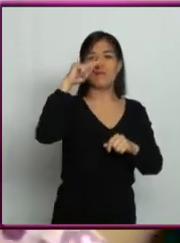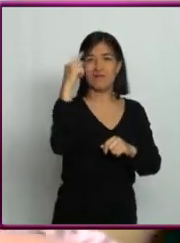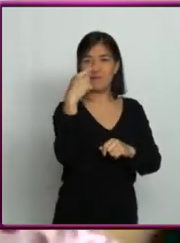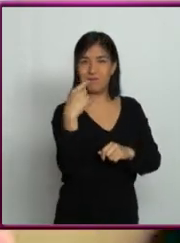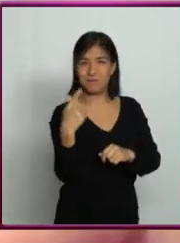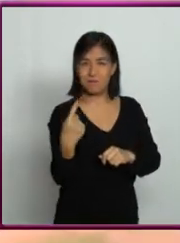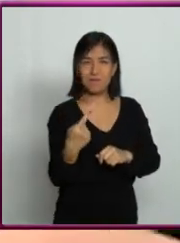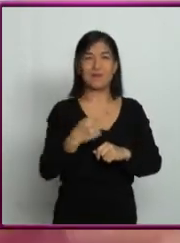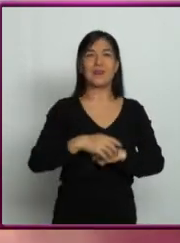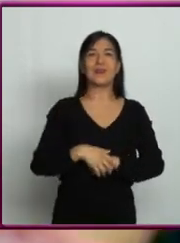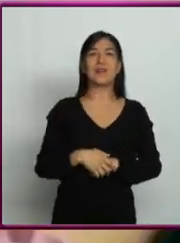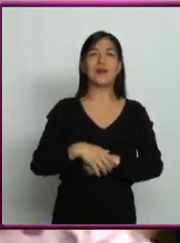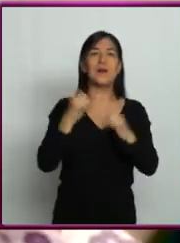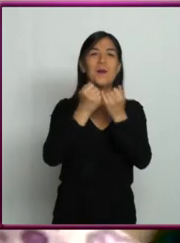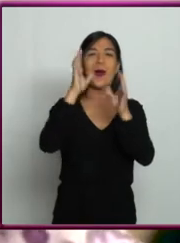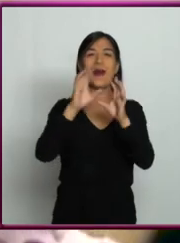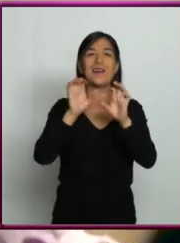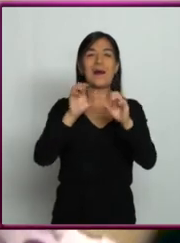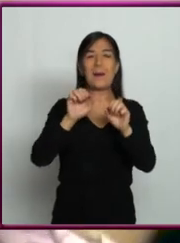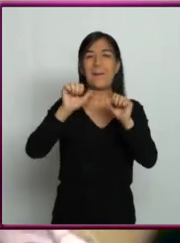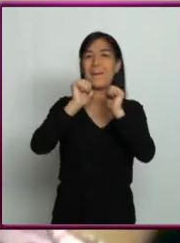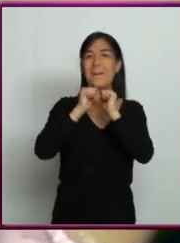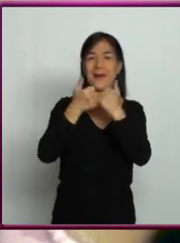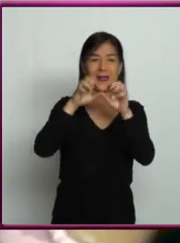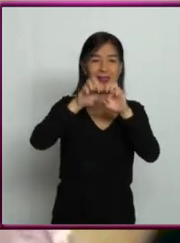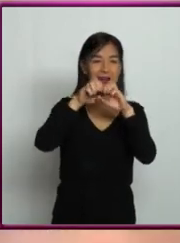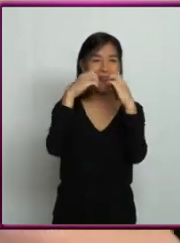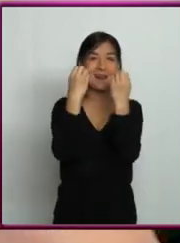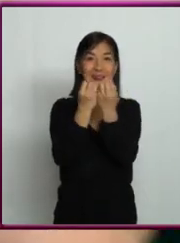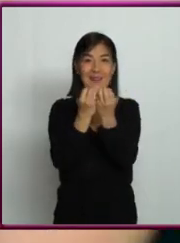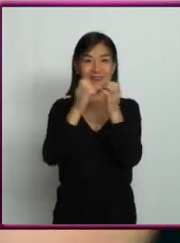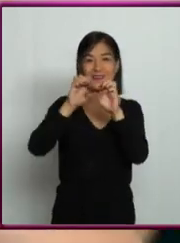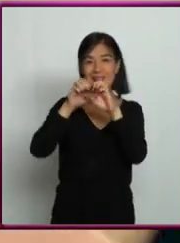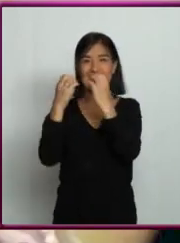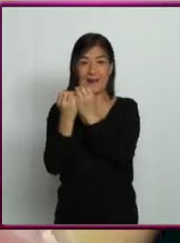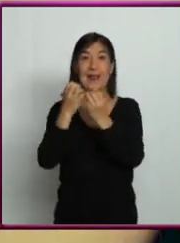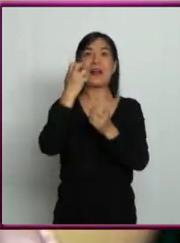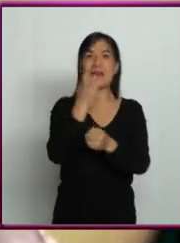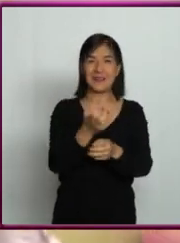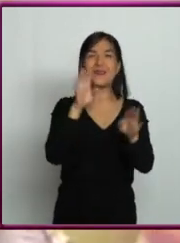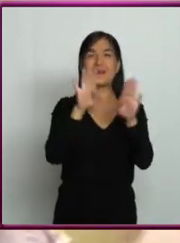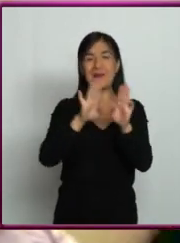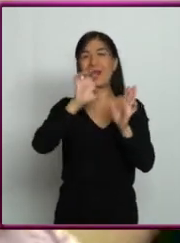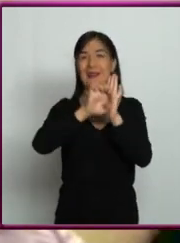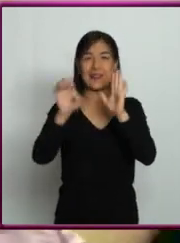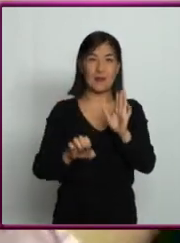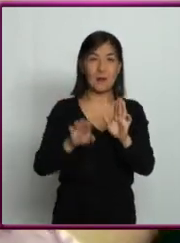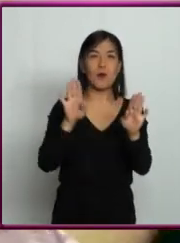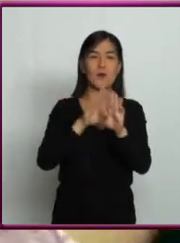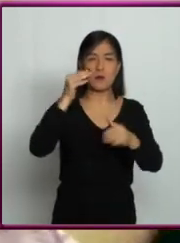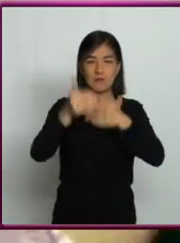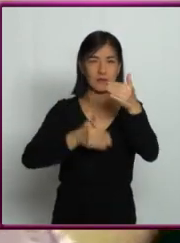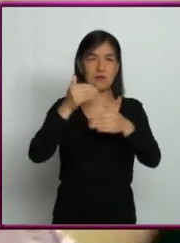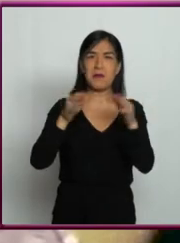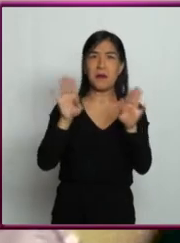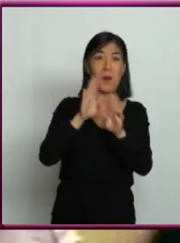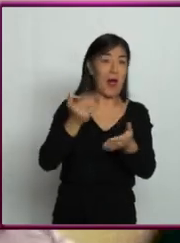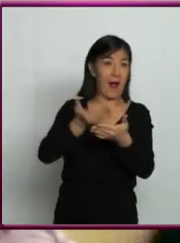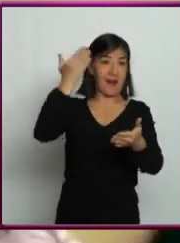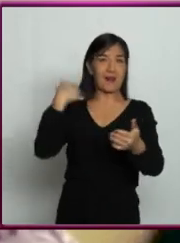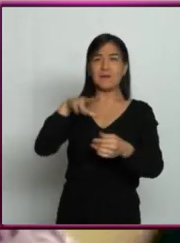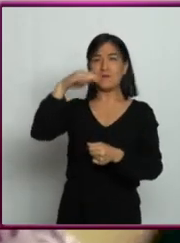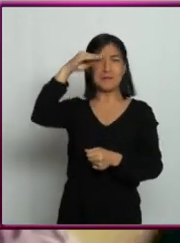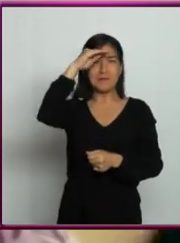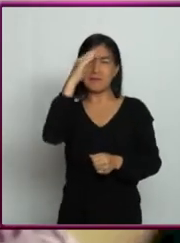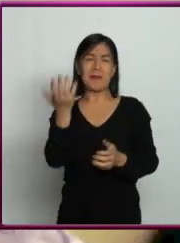si fueran donitas metidas una dentro de la otra. Entonces todo esto nos habla de procesos que no se nos habían ocurrido, que